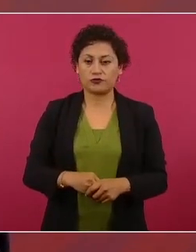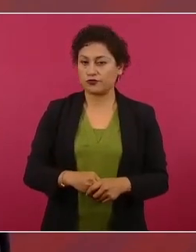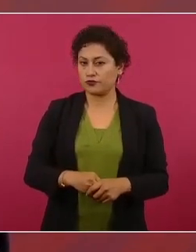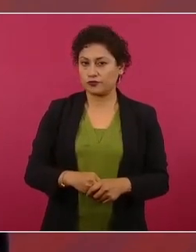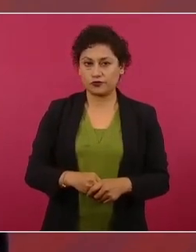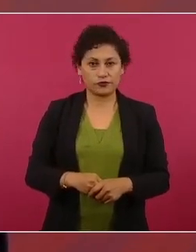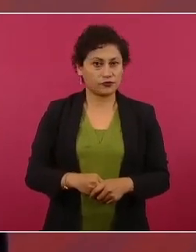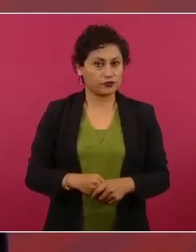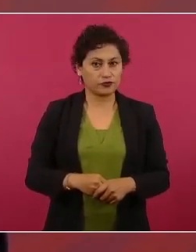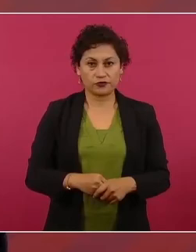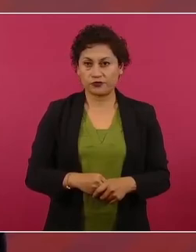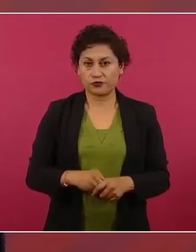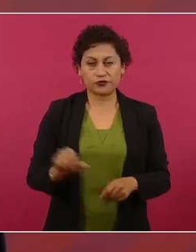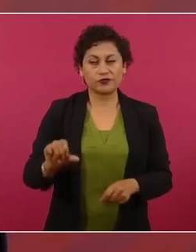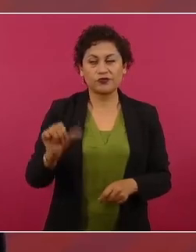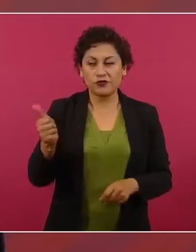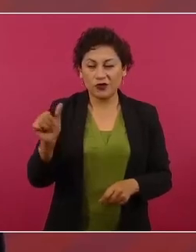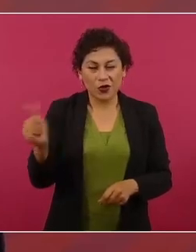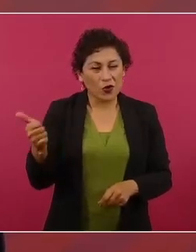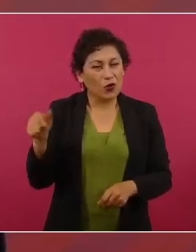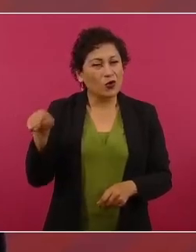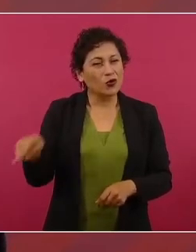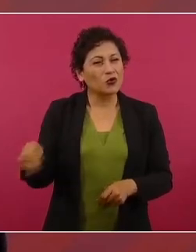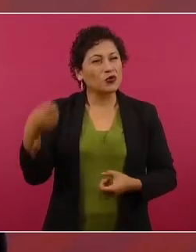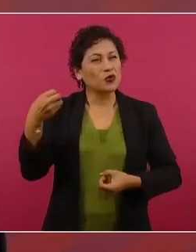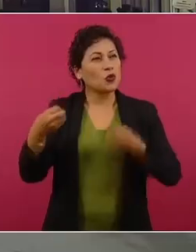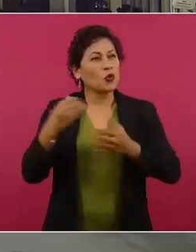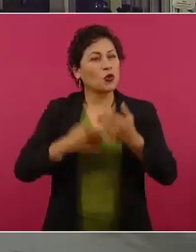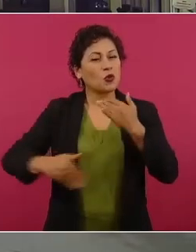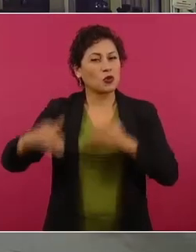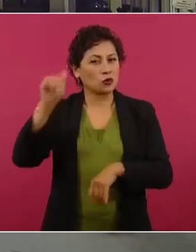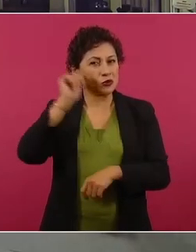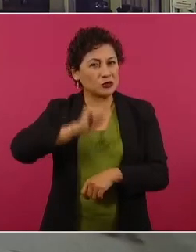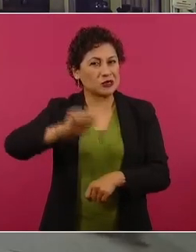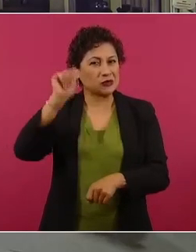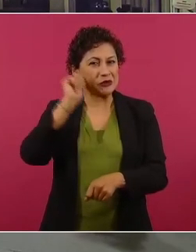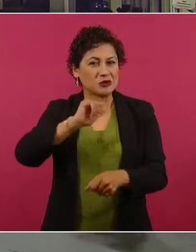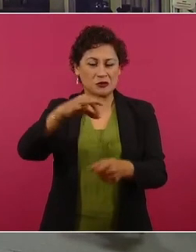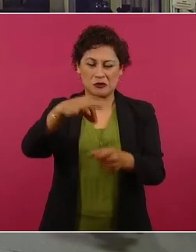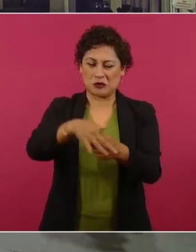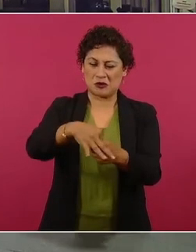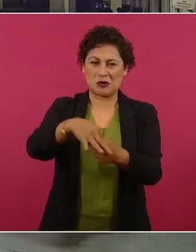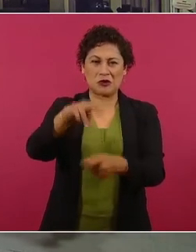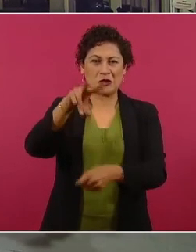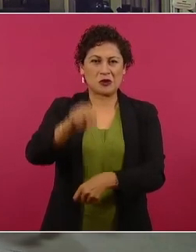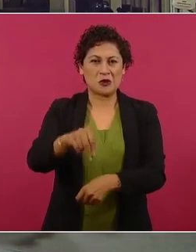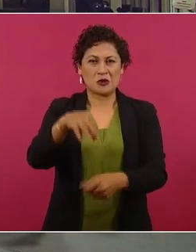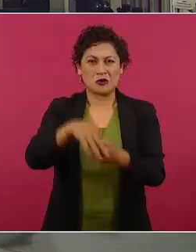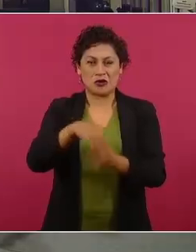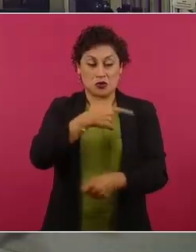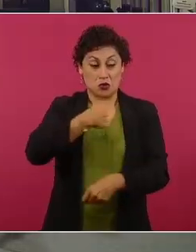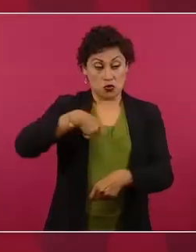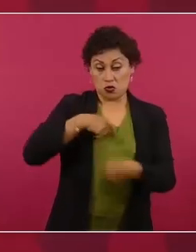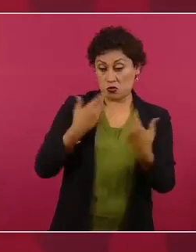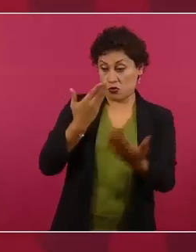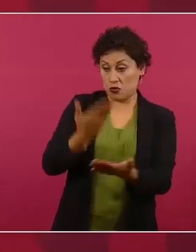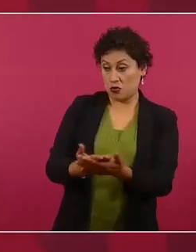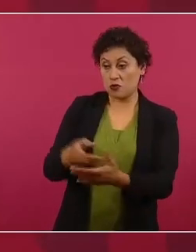no, el otro que siempre ha votado en contra de todo lo que nosotros proponemos,